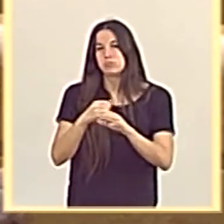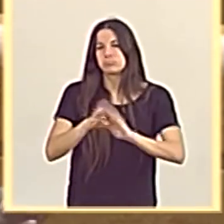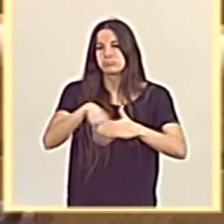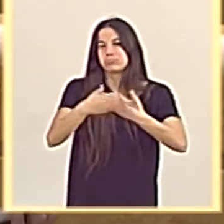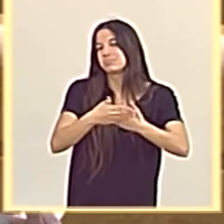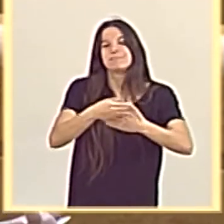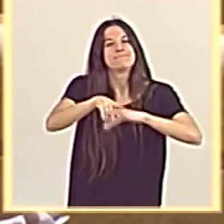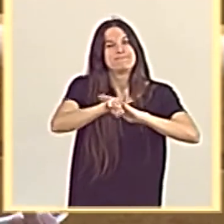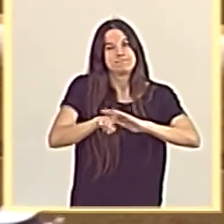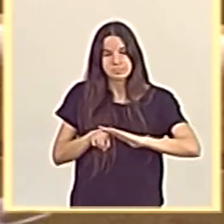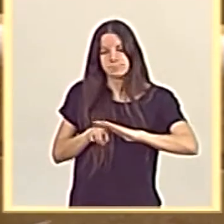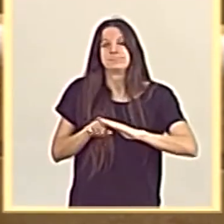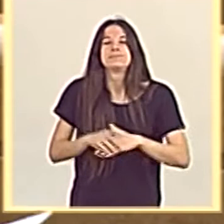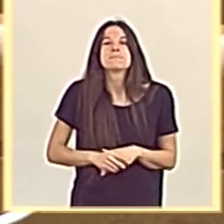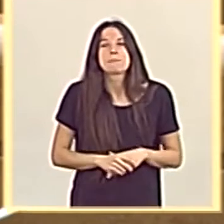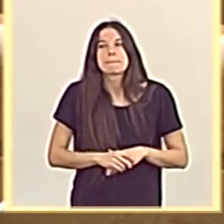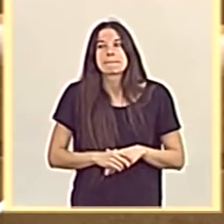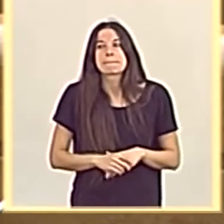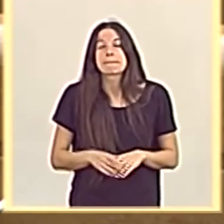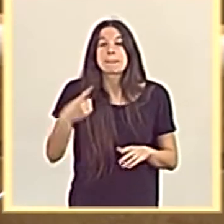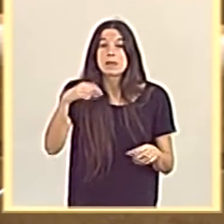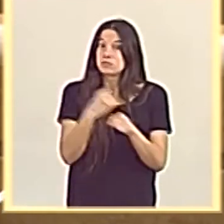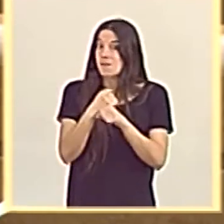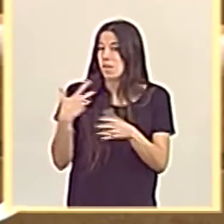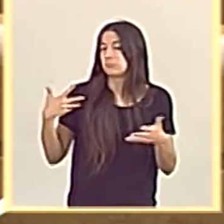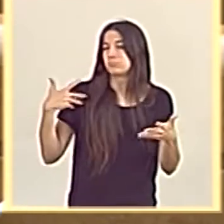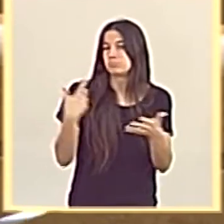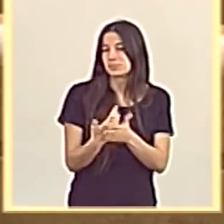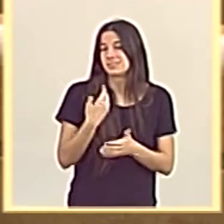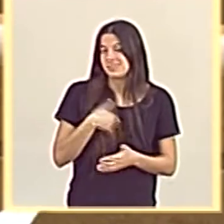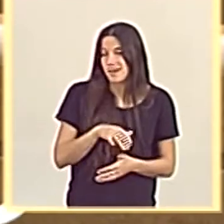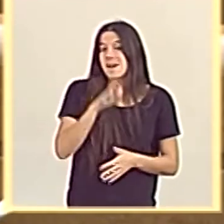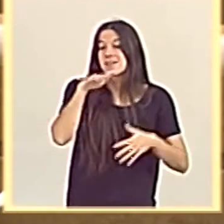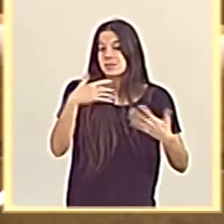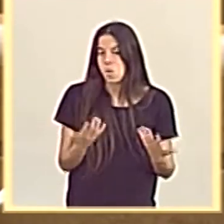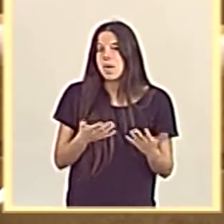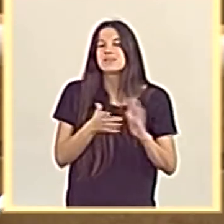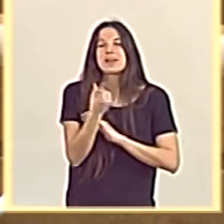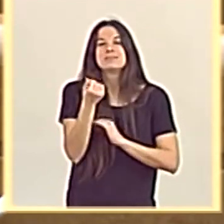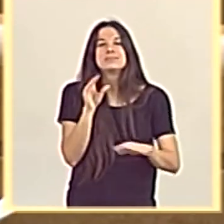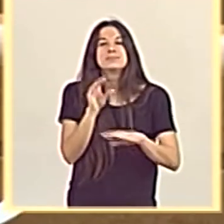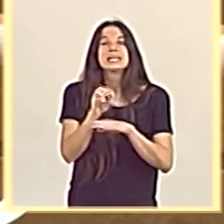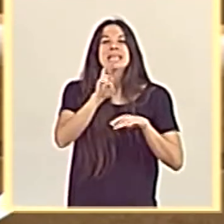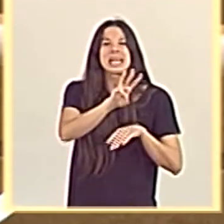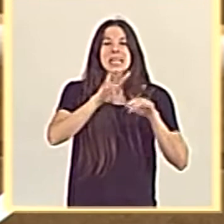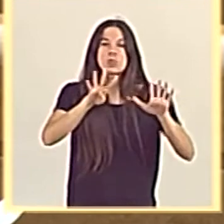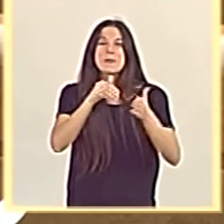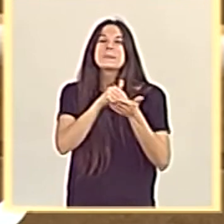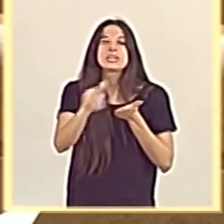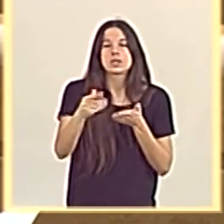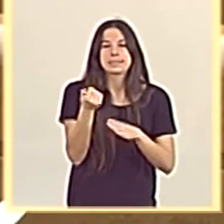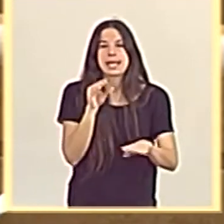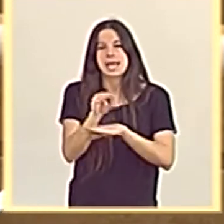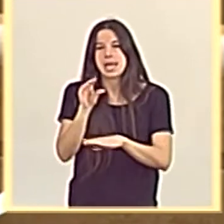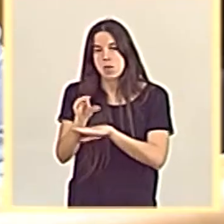por los servicios de costas. Se ha venido trabajando desde entonces hasta el punto de que se han invertido casi 39 millones de euros en la